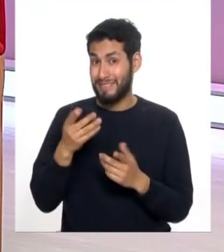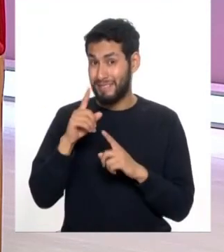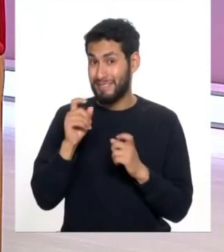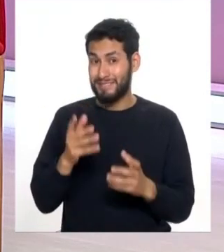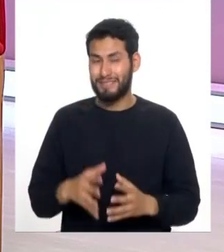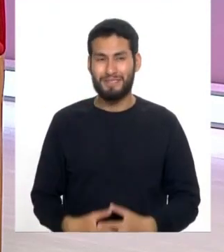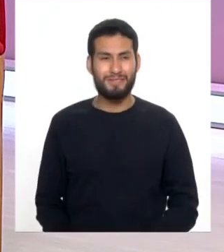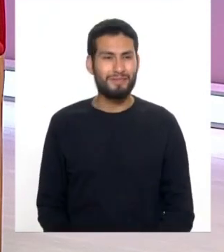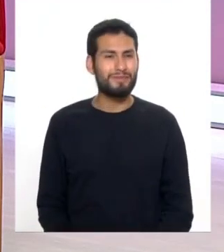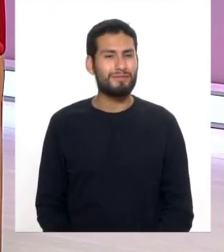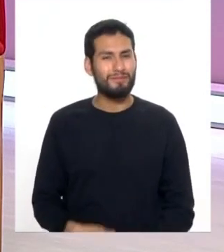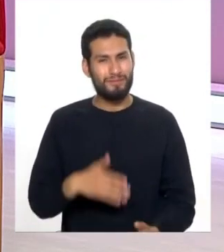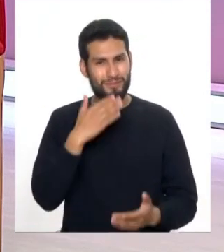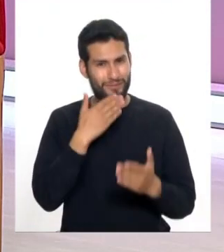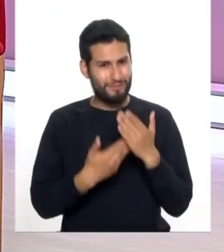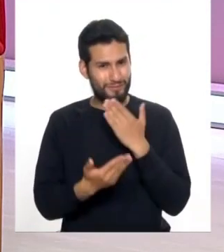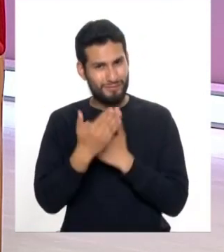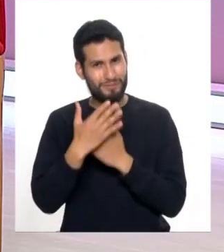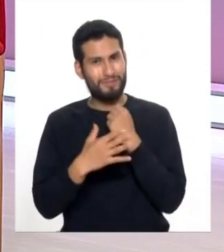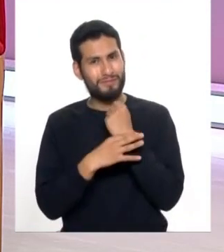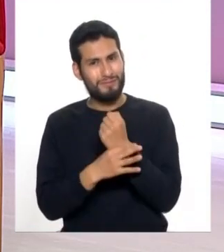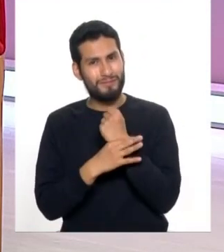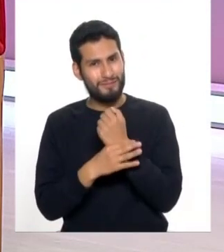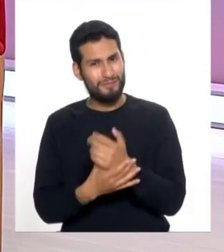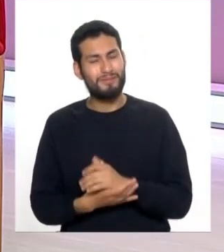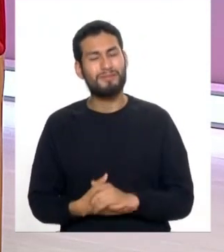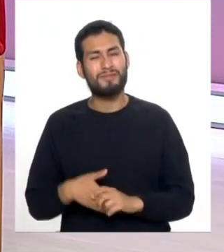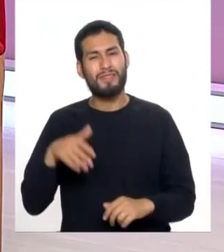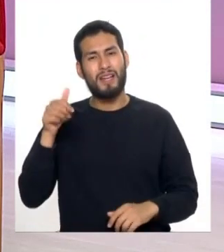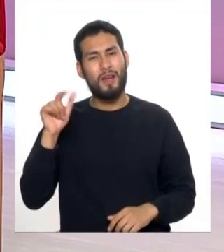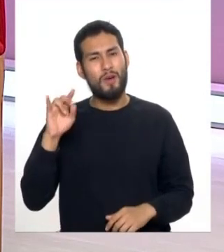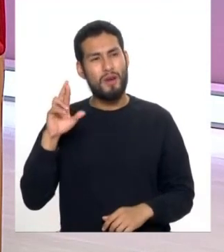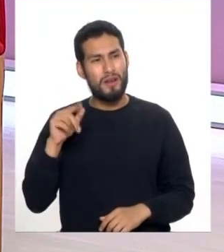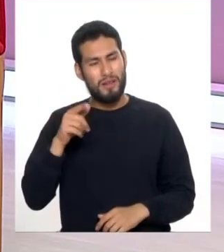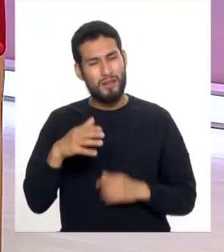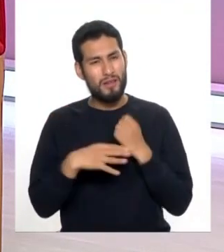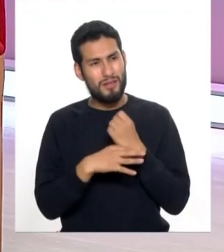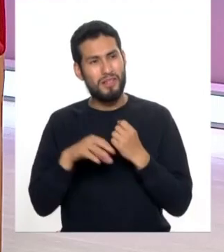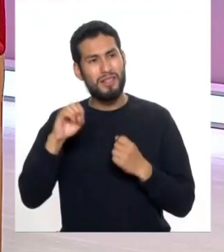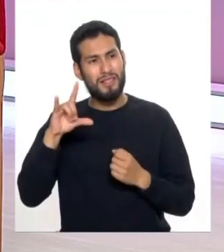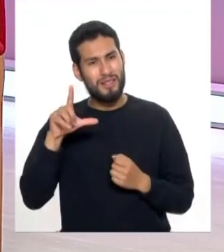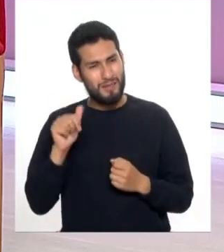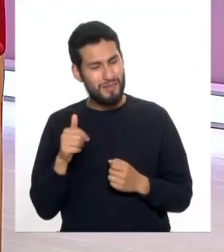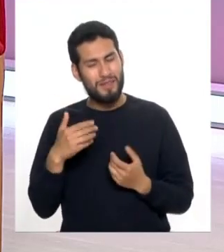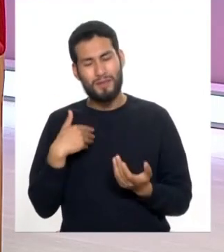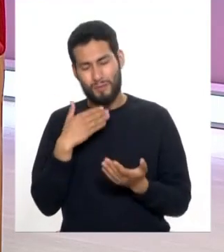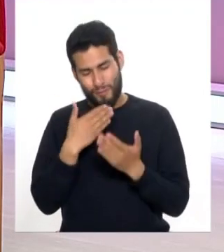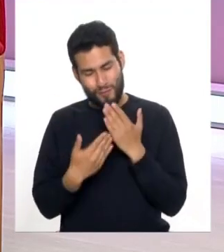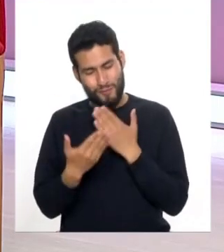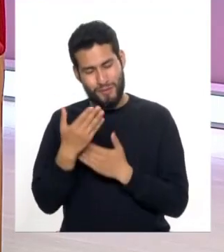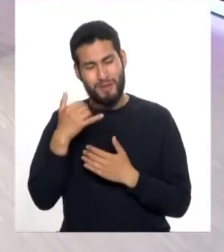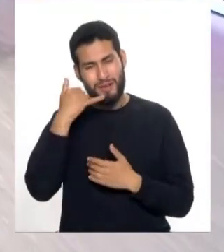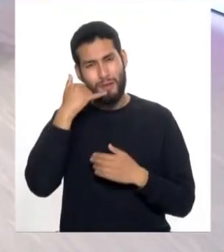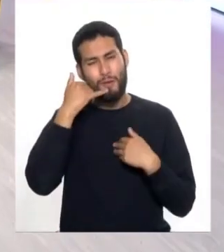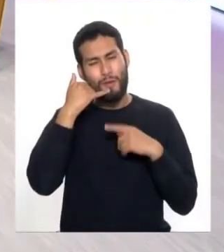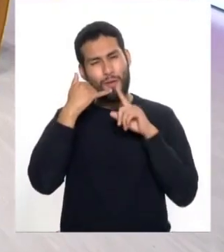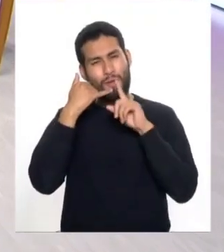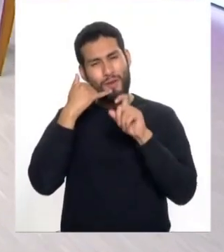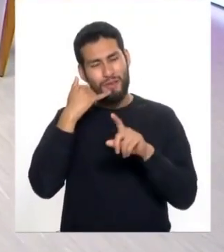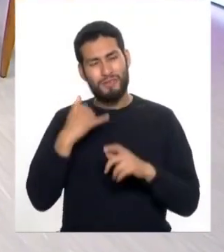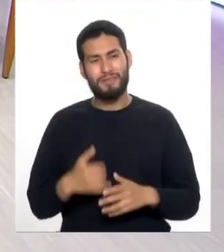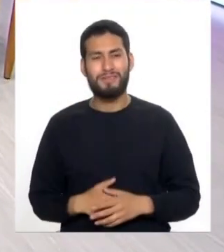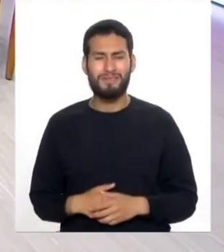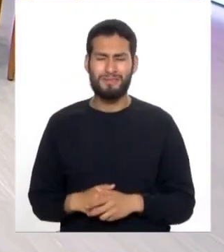muy buenos días doctora Roxana doctora Aura doctora Silva muy buenos días mi consulta es la siguiente